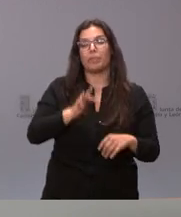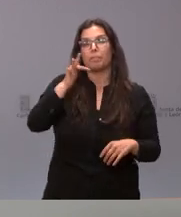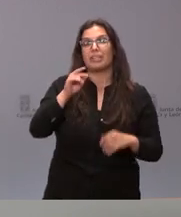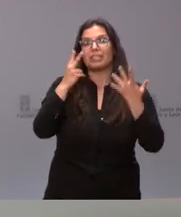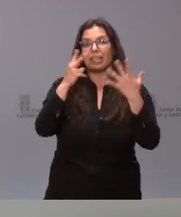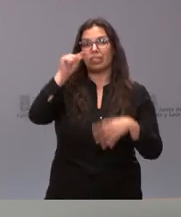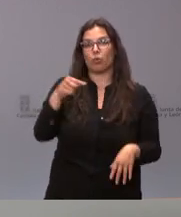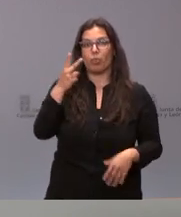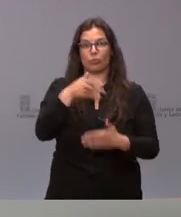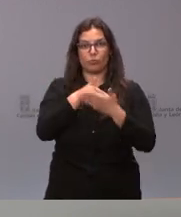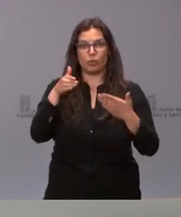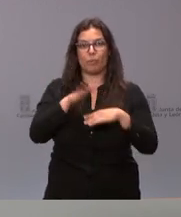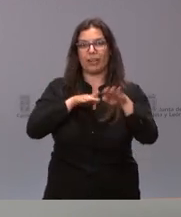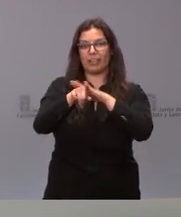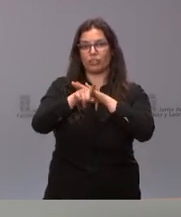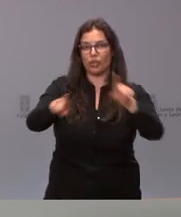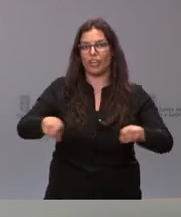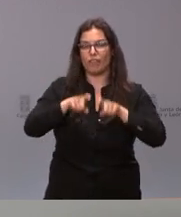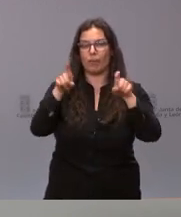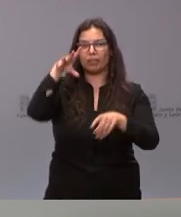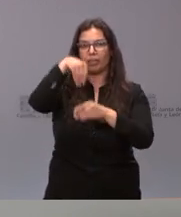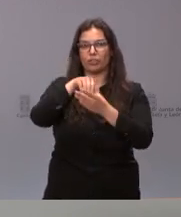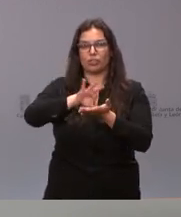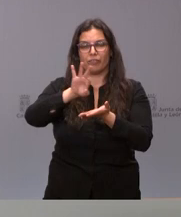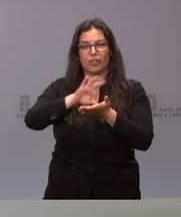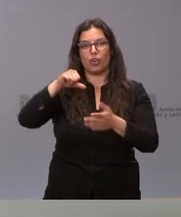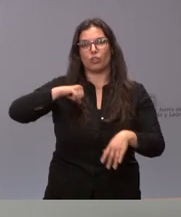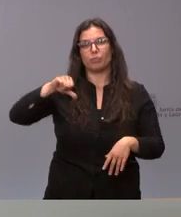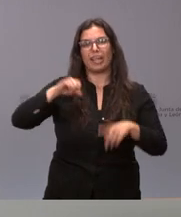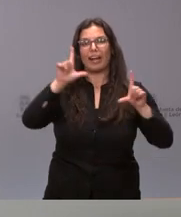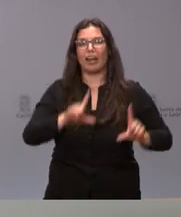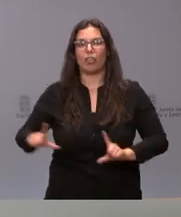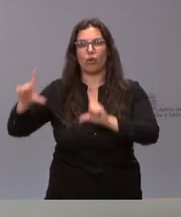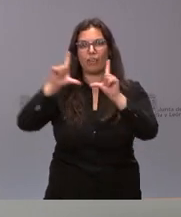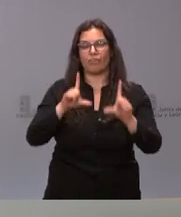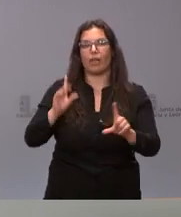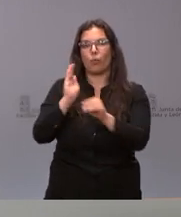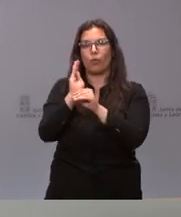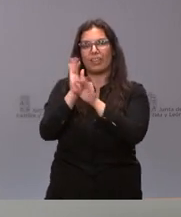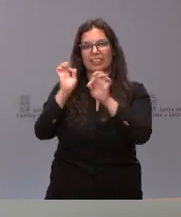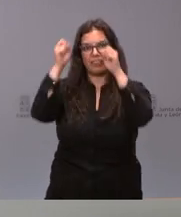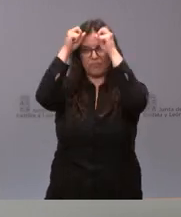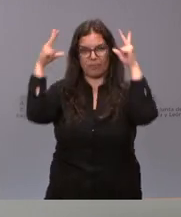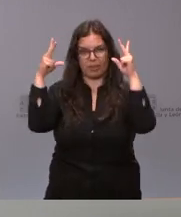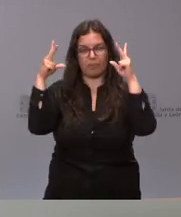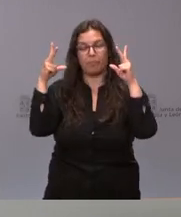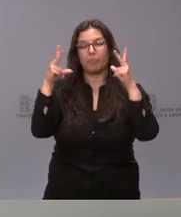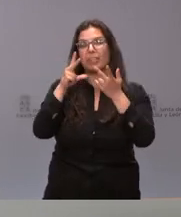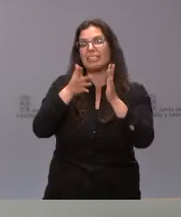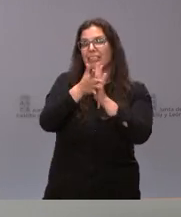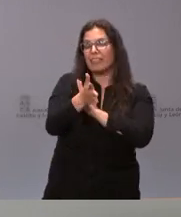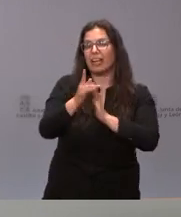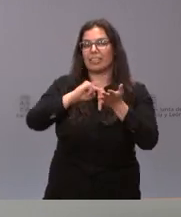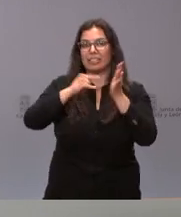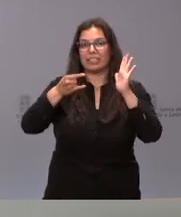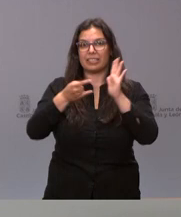para la gestión informática de los servicios hospitalarios de radiología y cuidados de enfermería. Estamos hablando del sistema